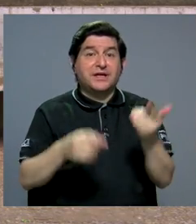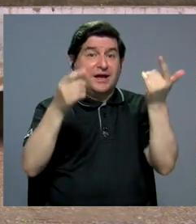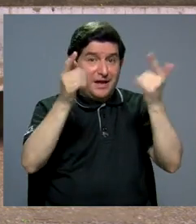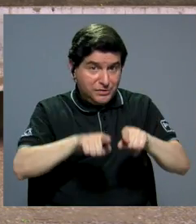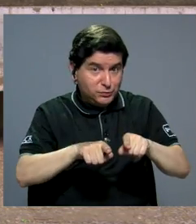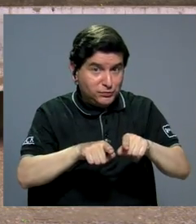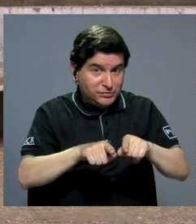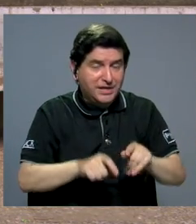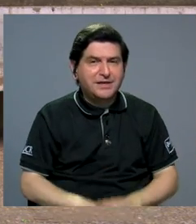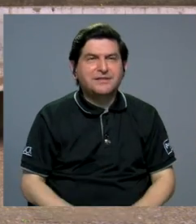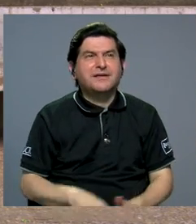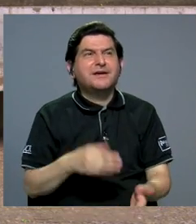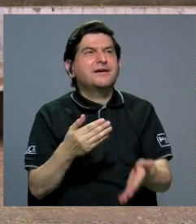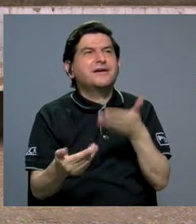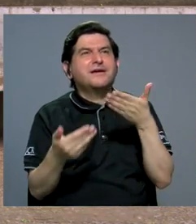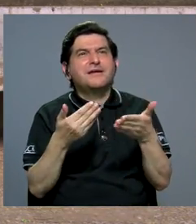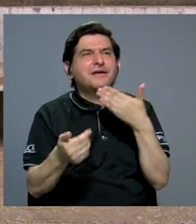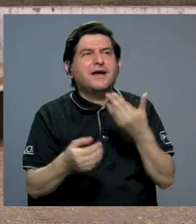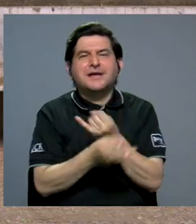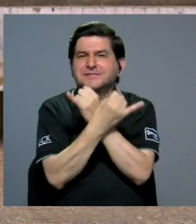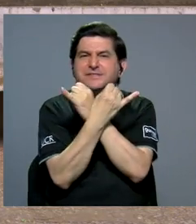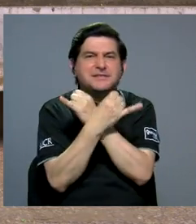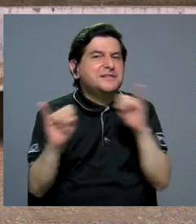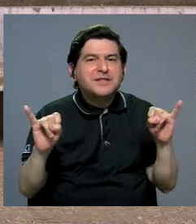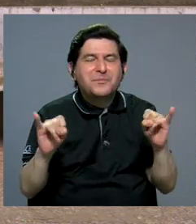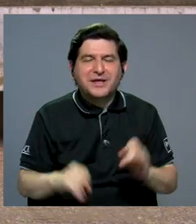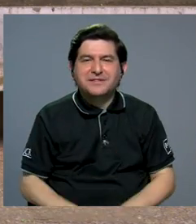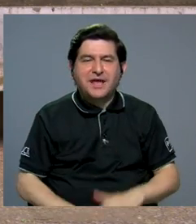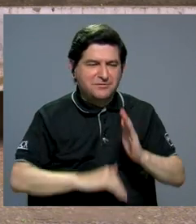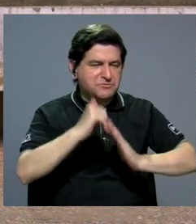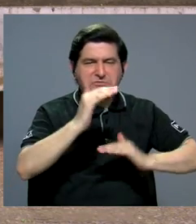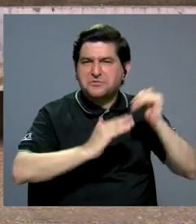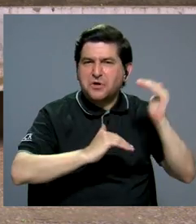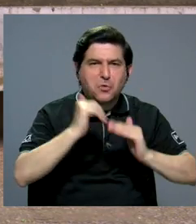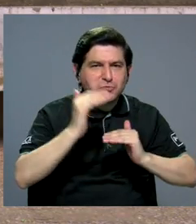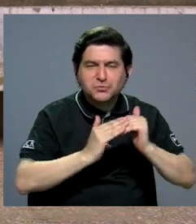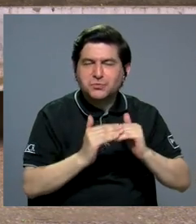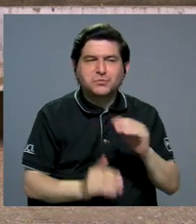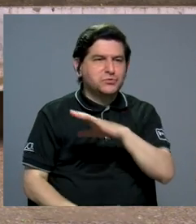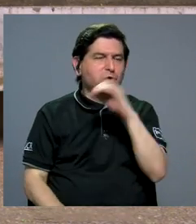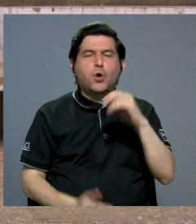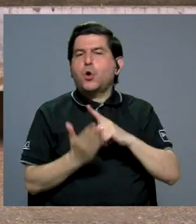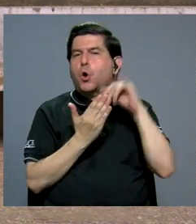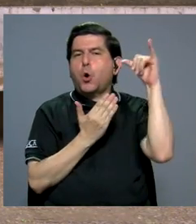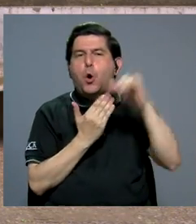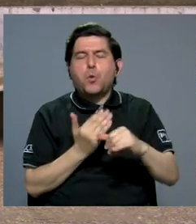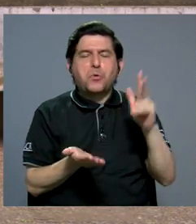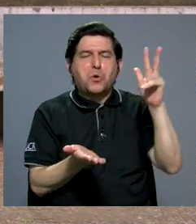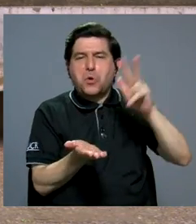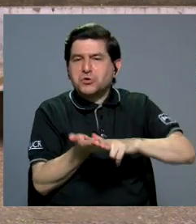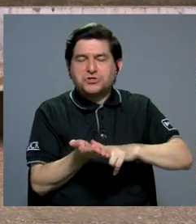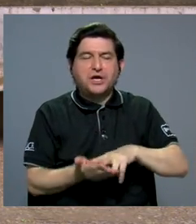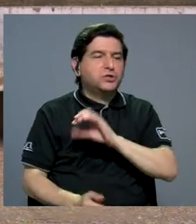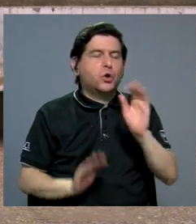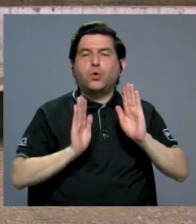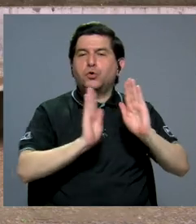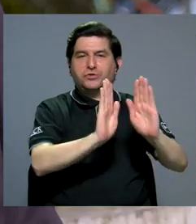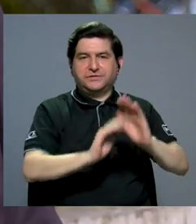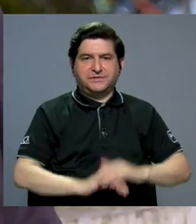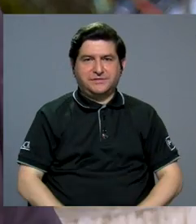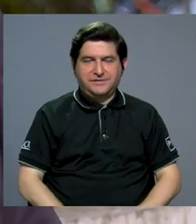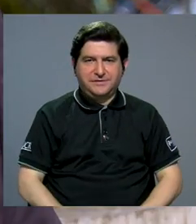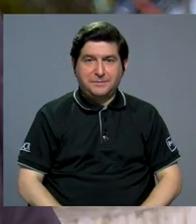y casi es independiente de cómo se construya o qué proyecto se apruebe o se rechace,